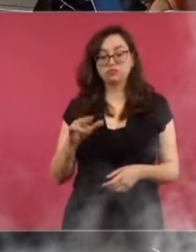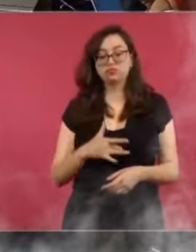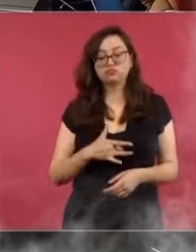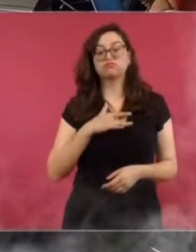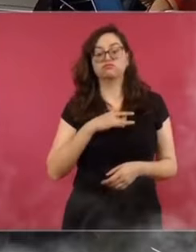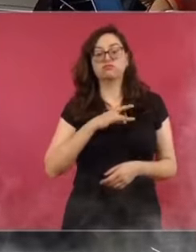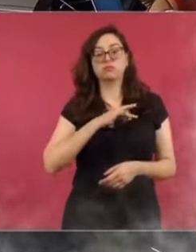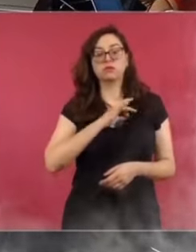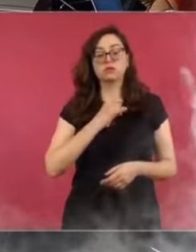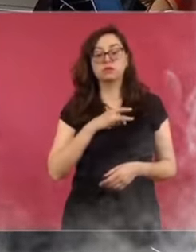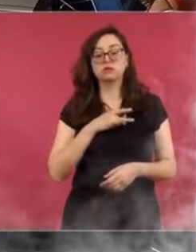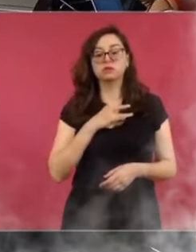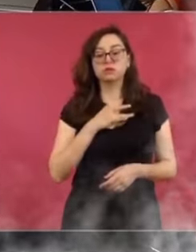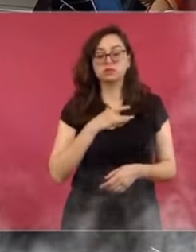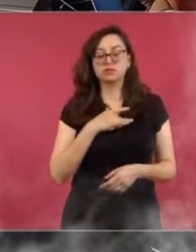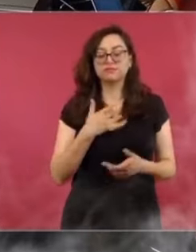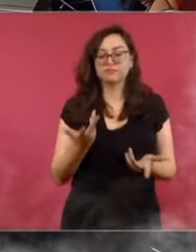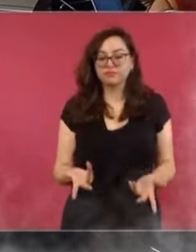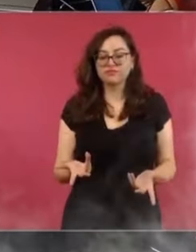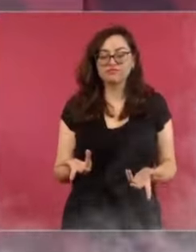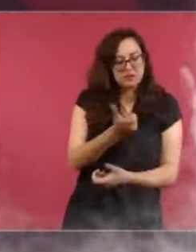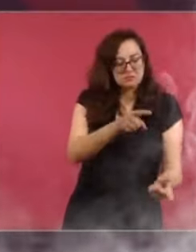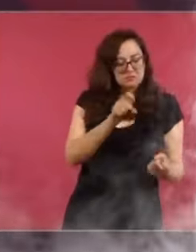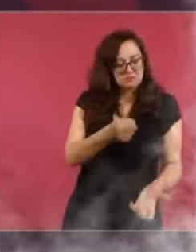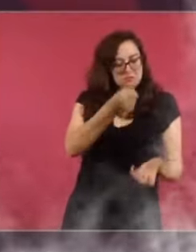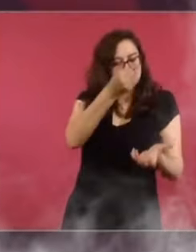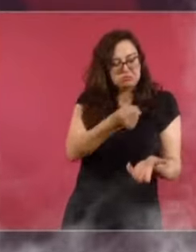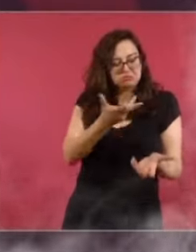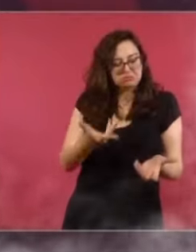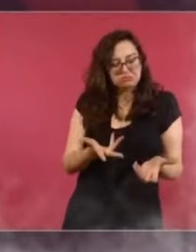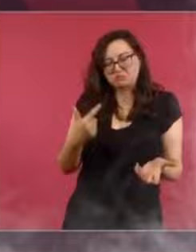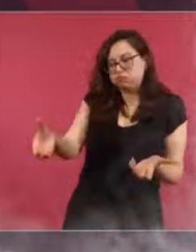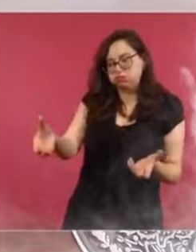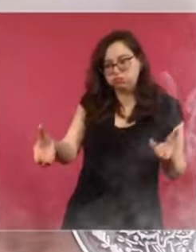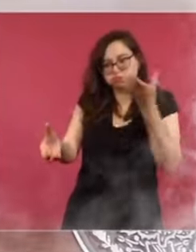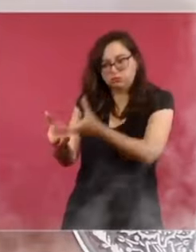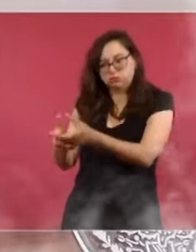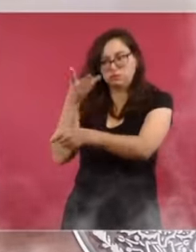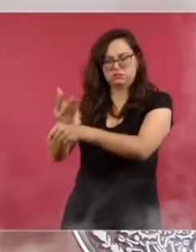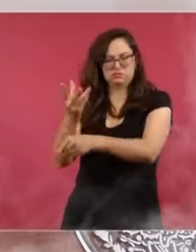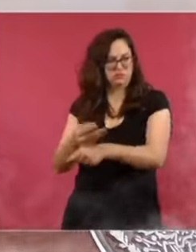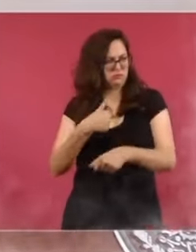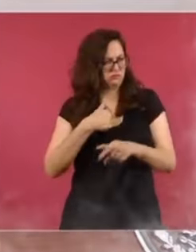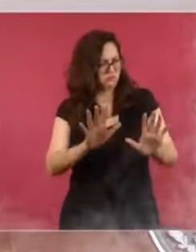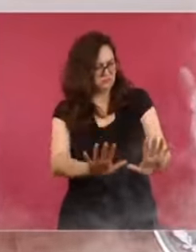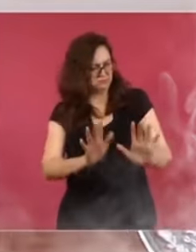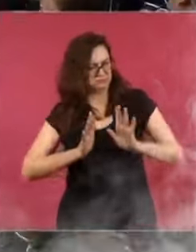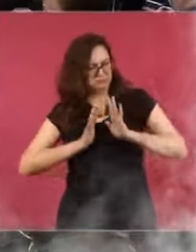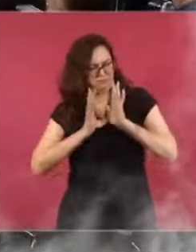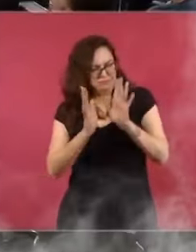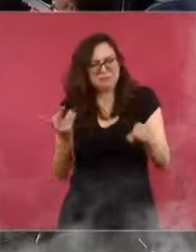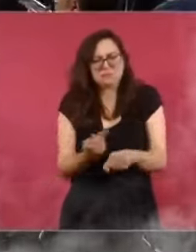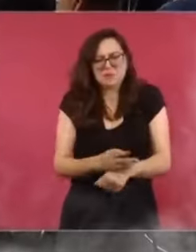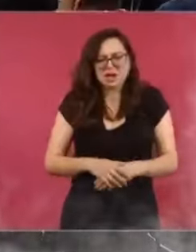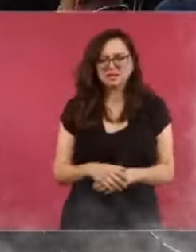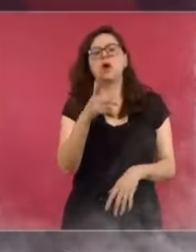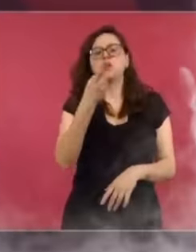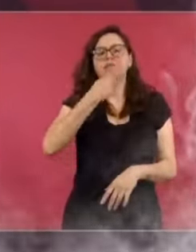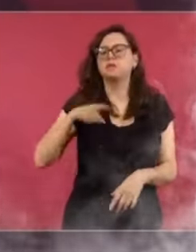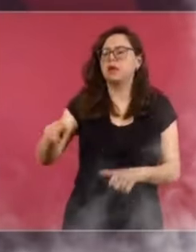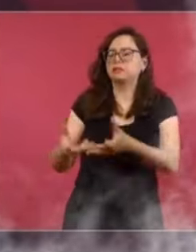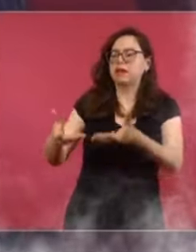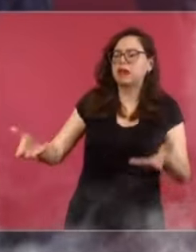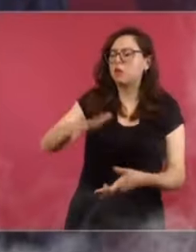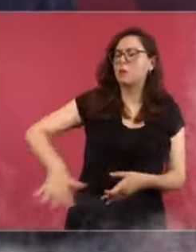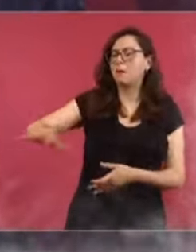contraprestación no alcanzaba para nada. Entonces cuando me informan, pues lo que planteo es, ¿por qué no se hace un avalúo